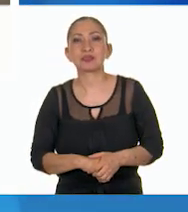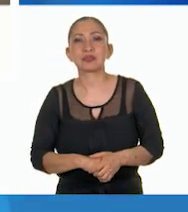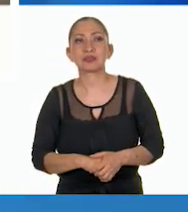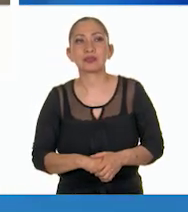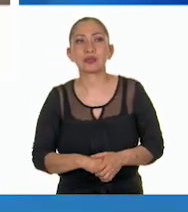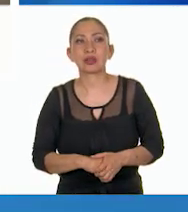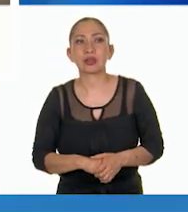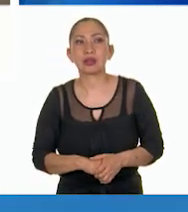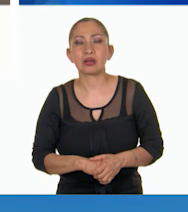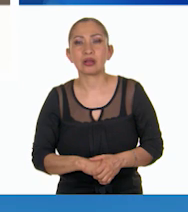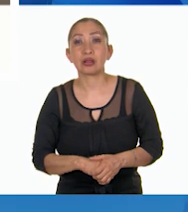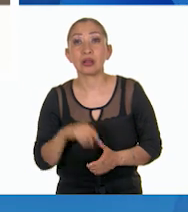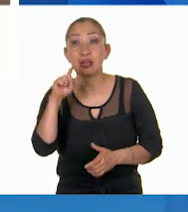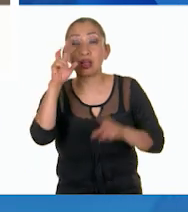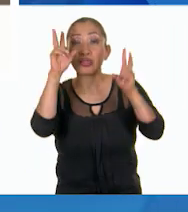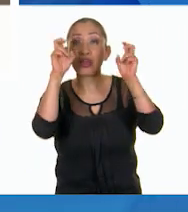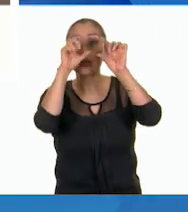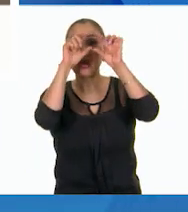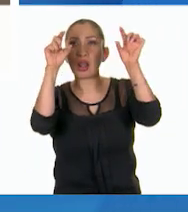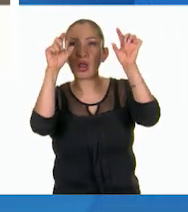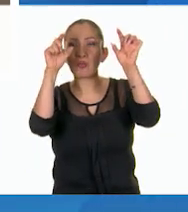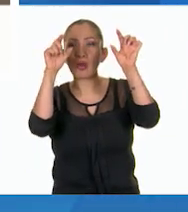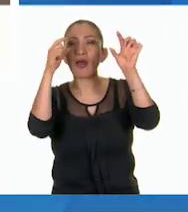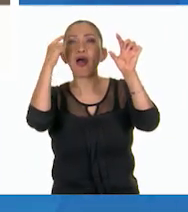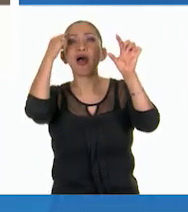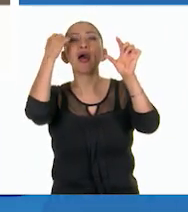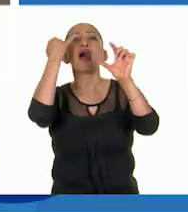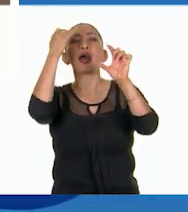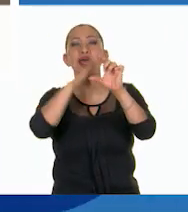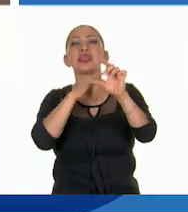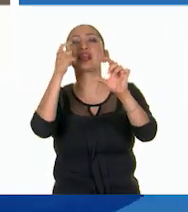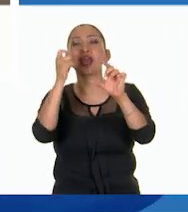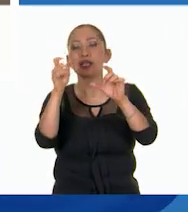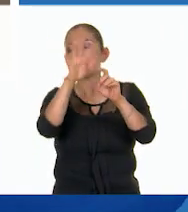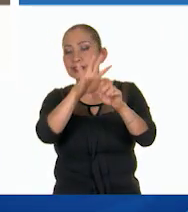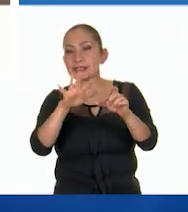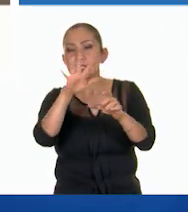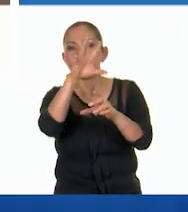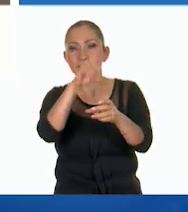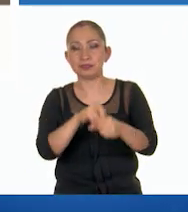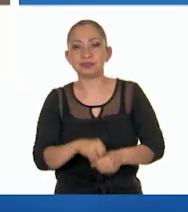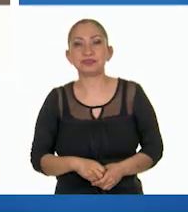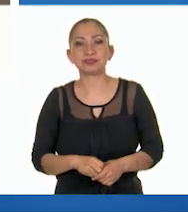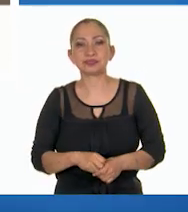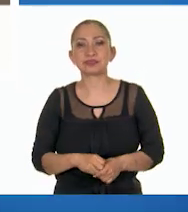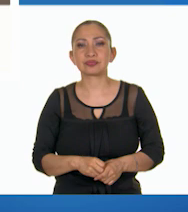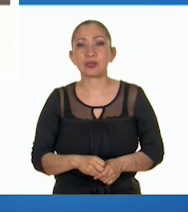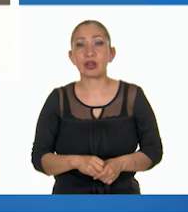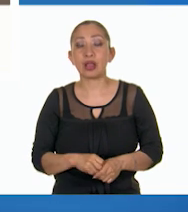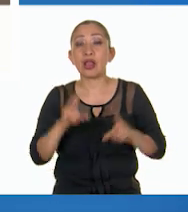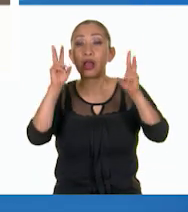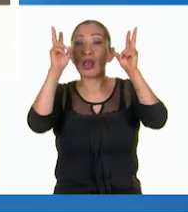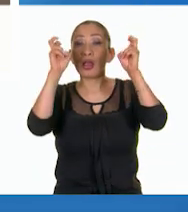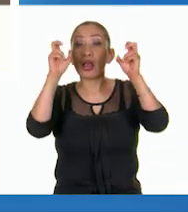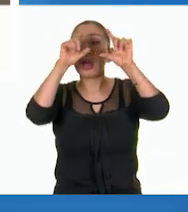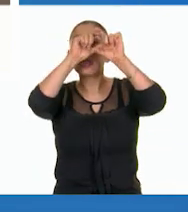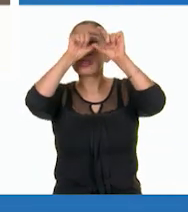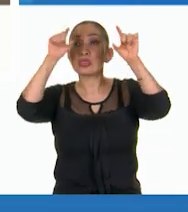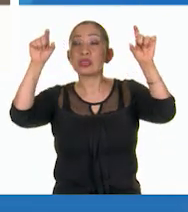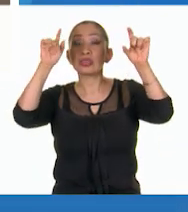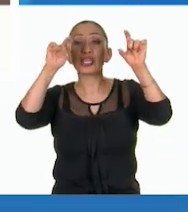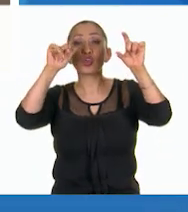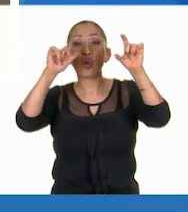Pues nos da una idea general del contenido. Los títulos están